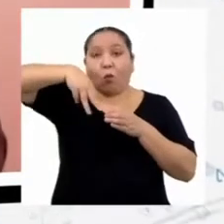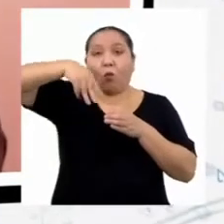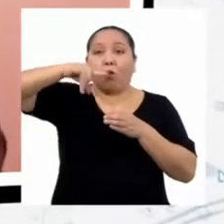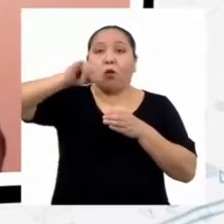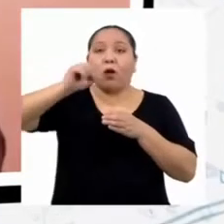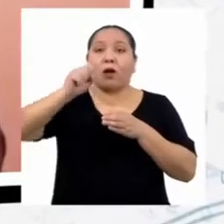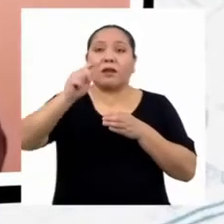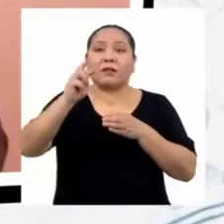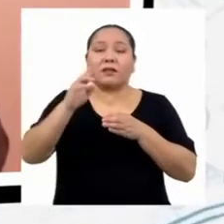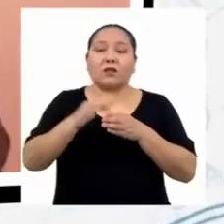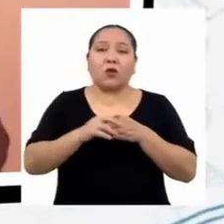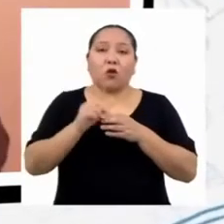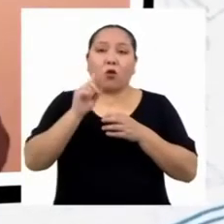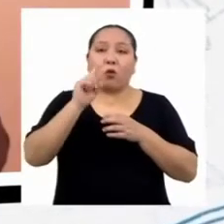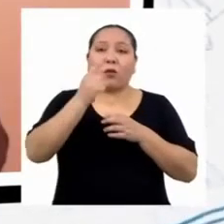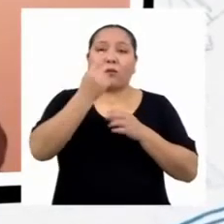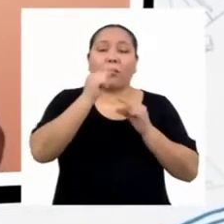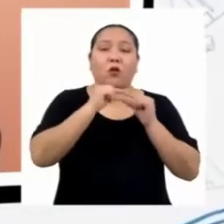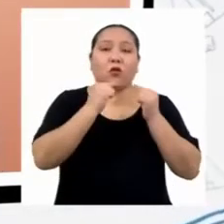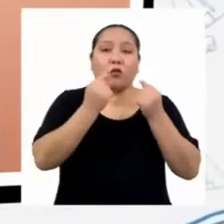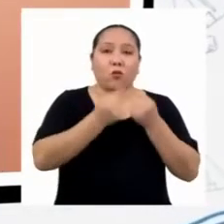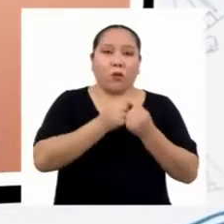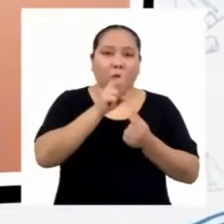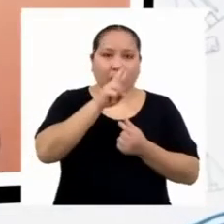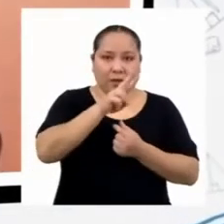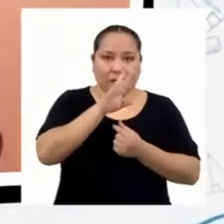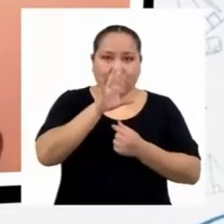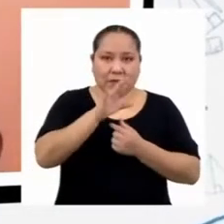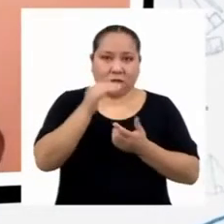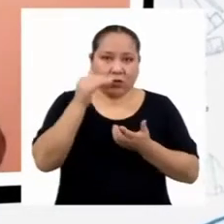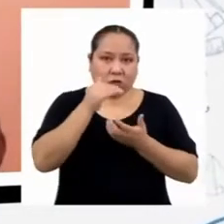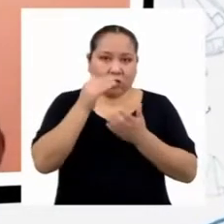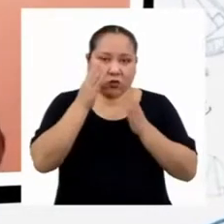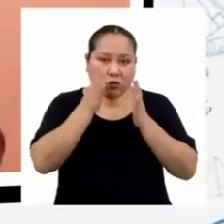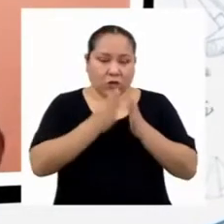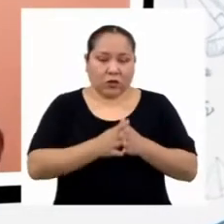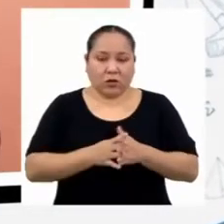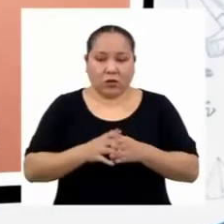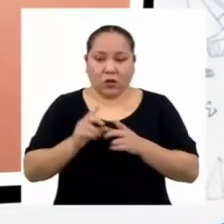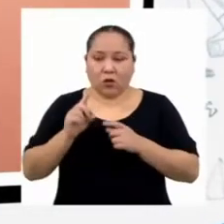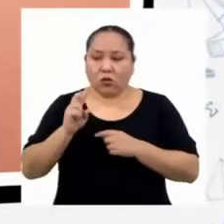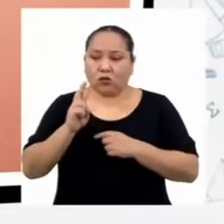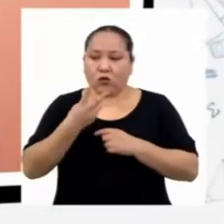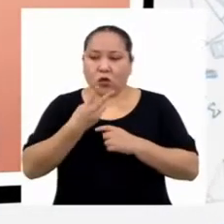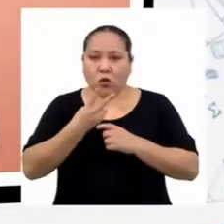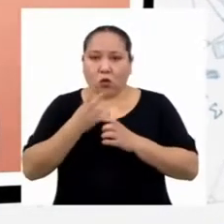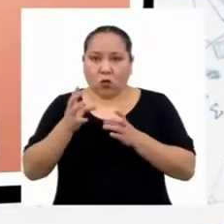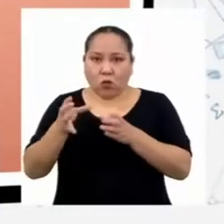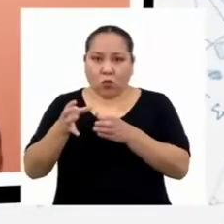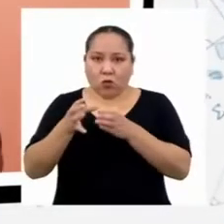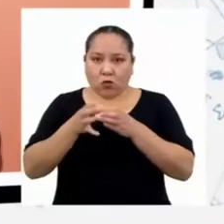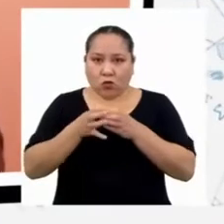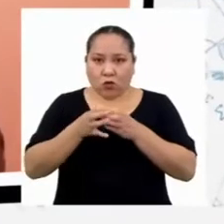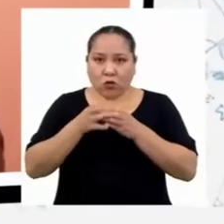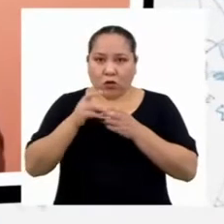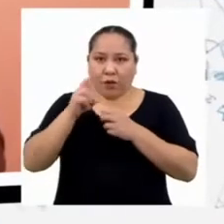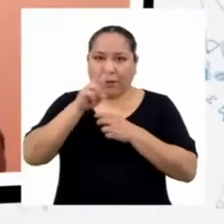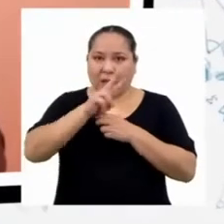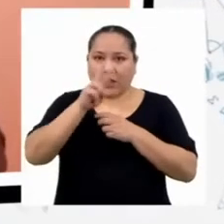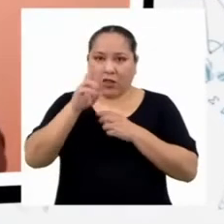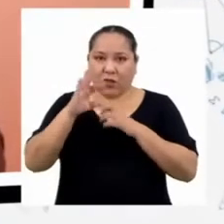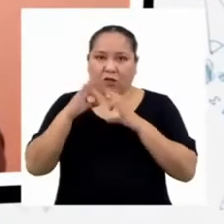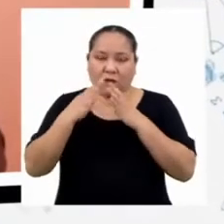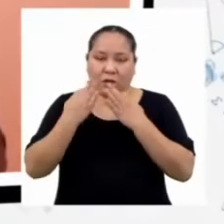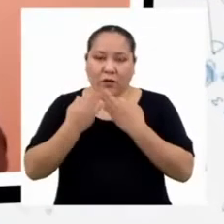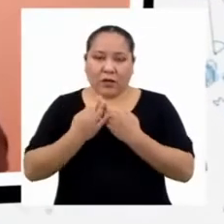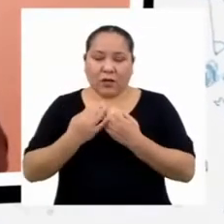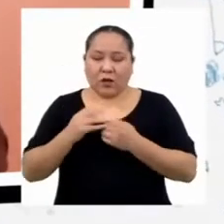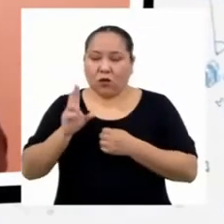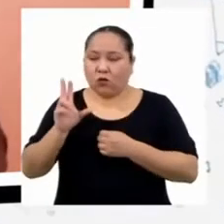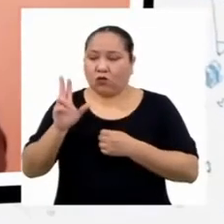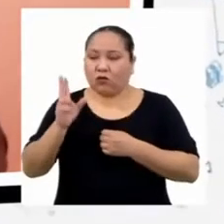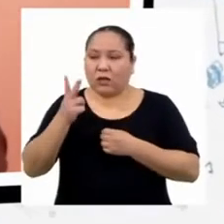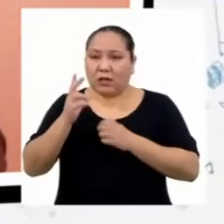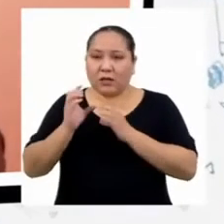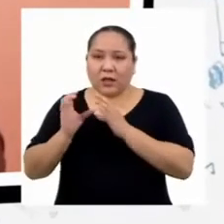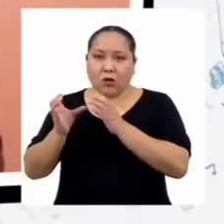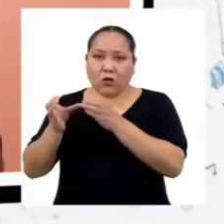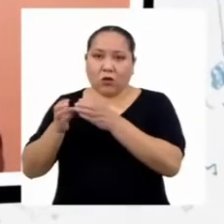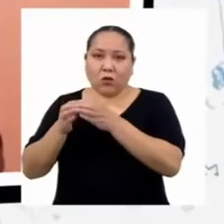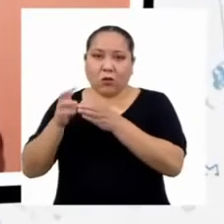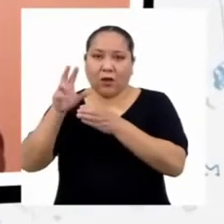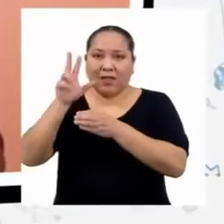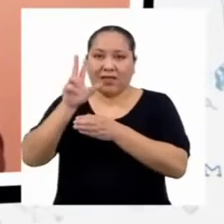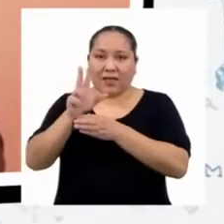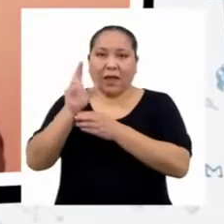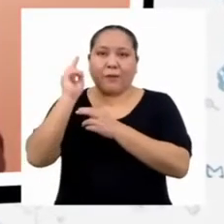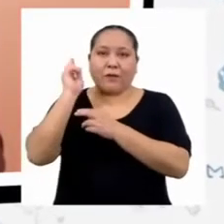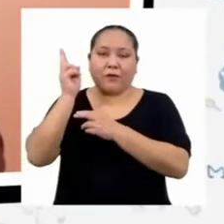grupo de 25 estudiantes, un segundo grupo de 22 familias, y un tercer grupo de